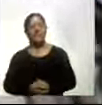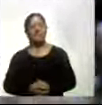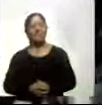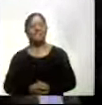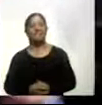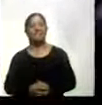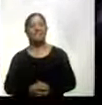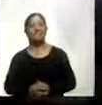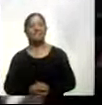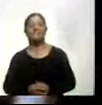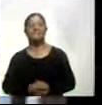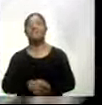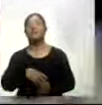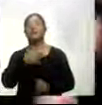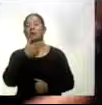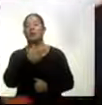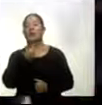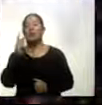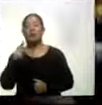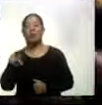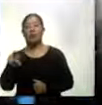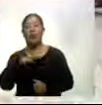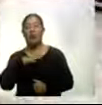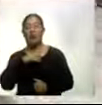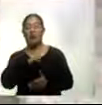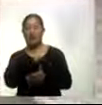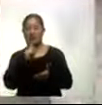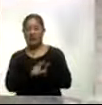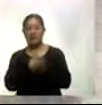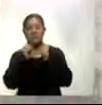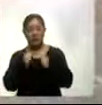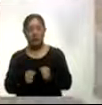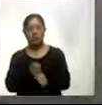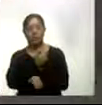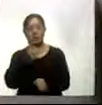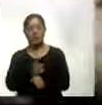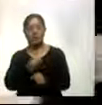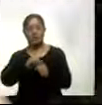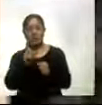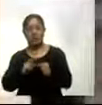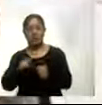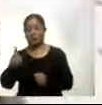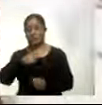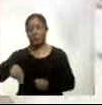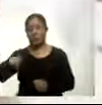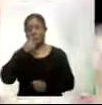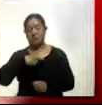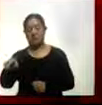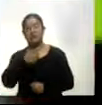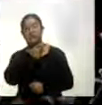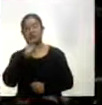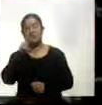Hong Kong comenzó a aplicar su ley de seguridad nacional la policía afirmó el miércoles que detuvo a por lo menos 180